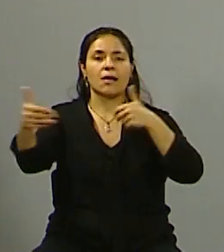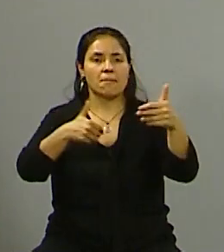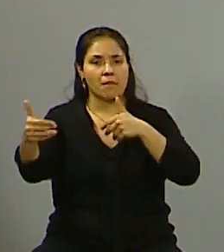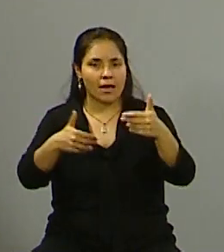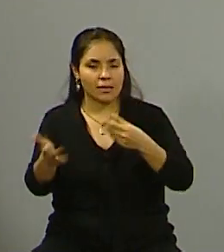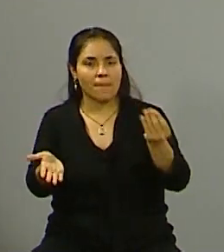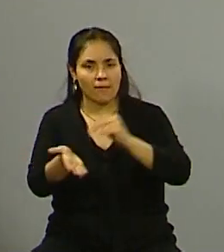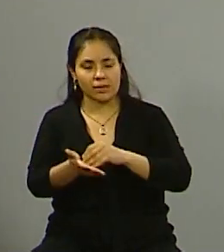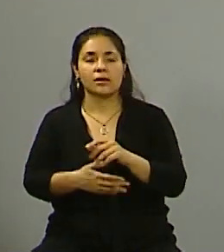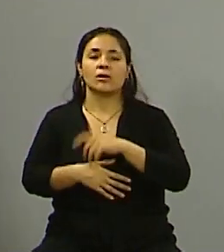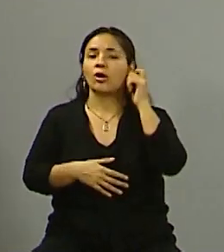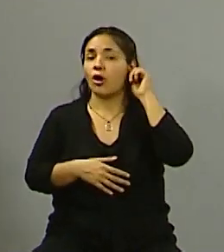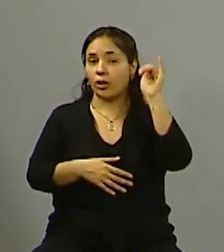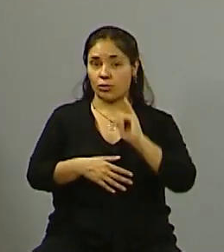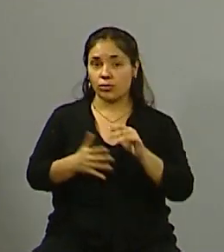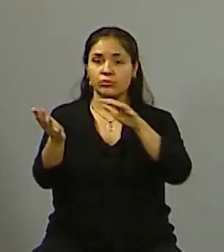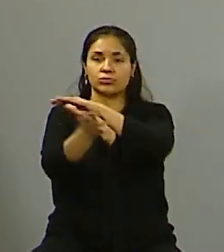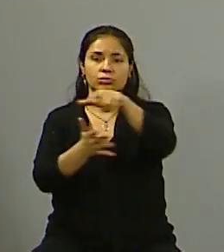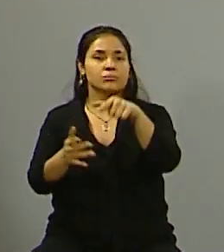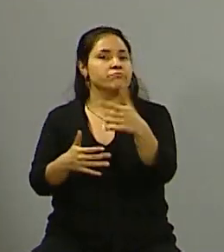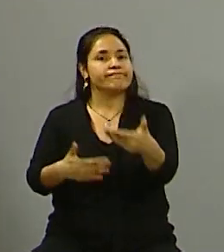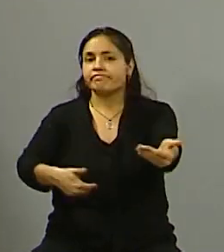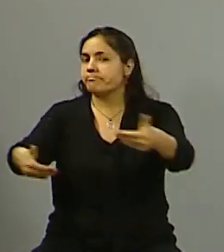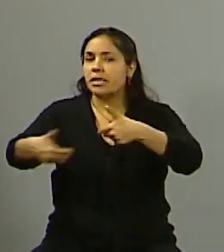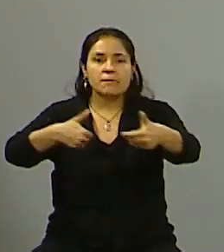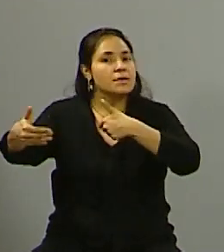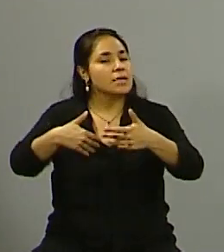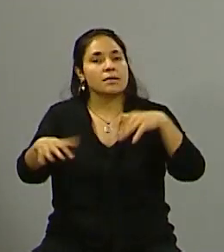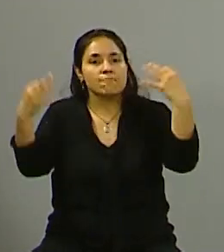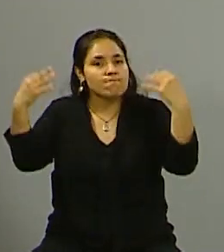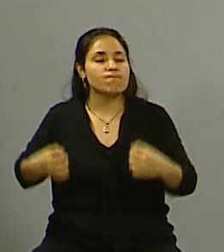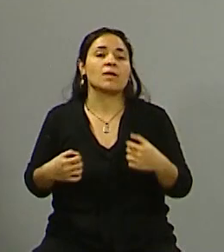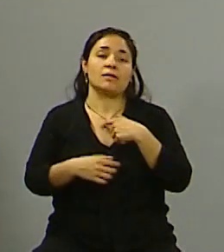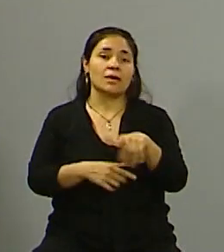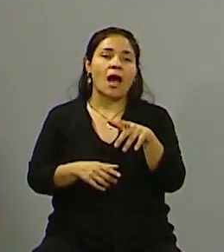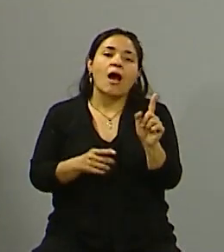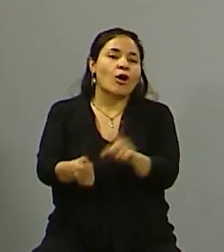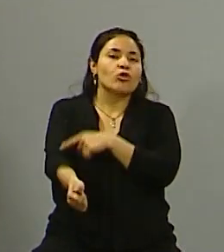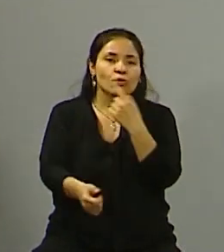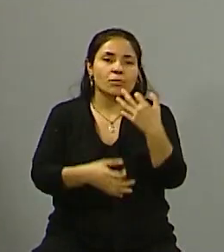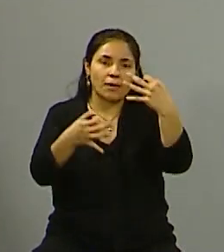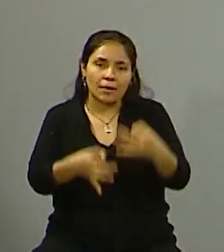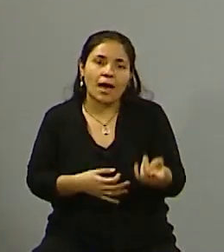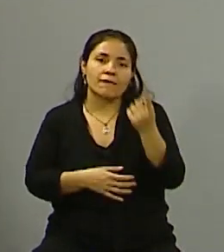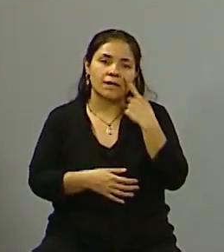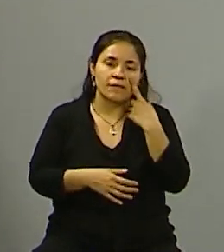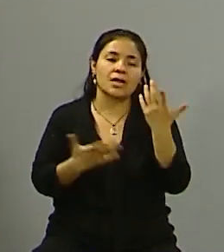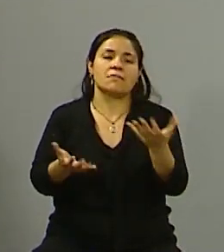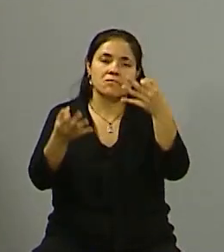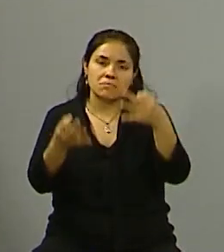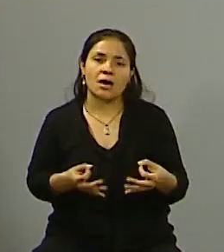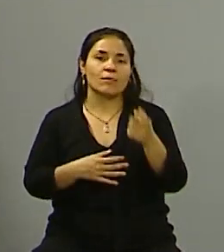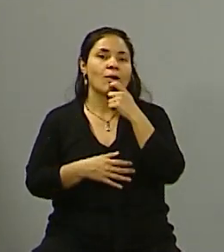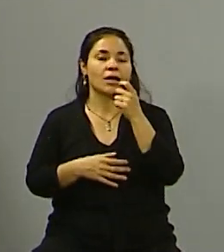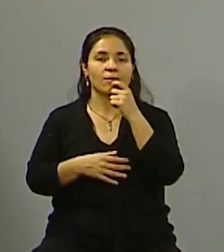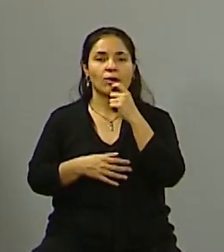en Godoy Cruceño, es muy, muy, muy exigente porque ya se ha acostumbrado a vivir bien, se ha acostumbrado a que la recolección pase todas